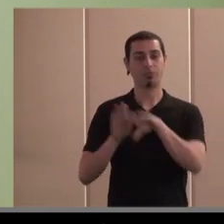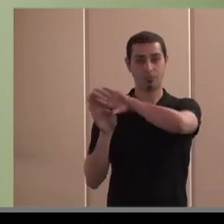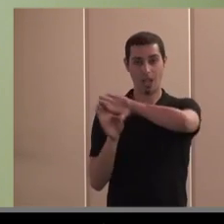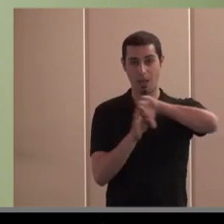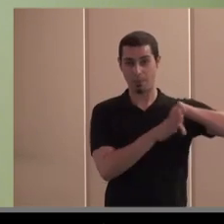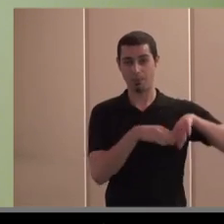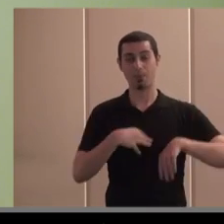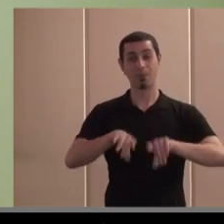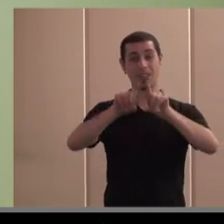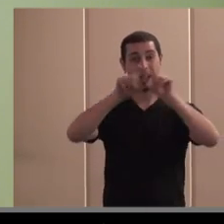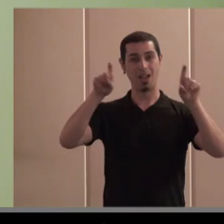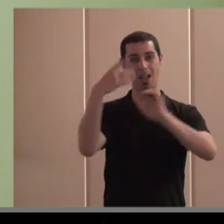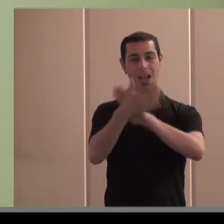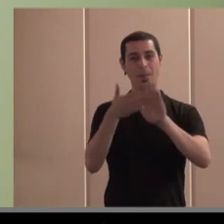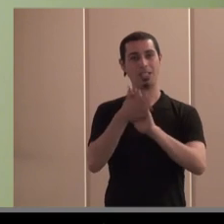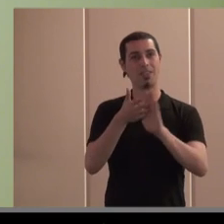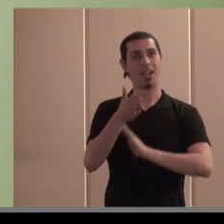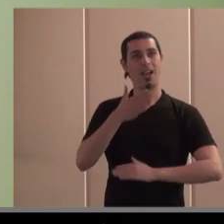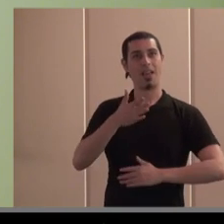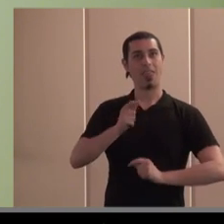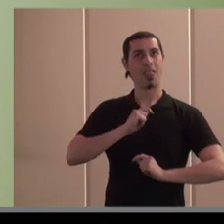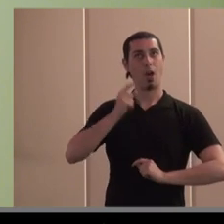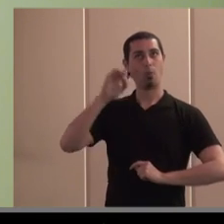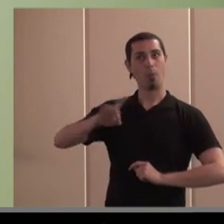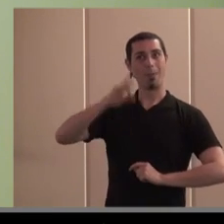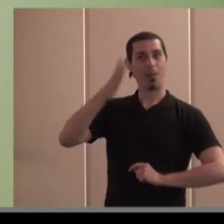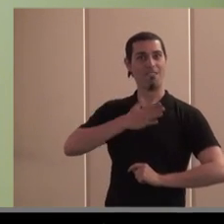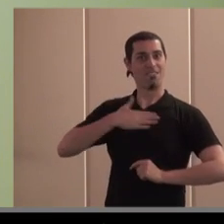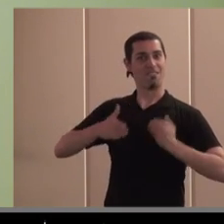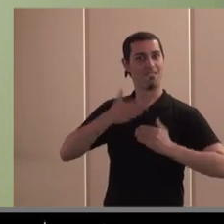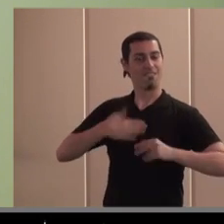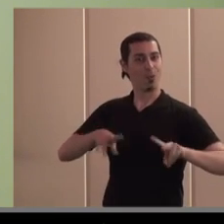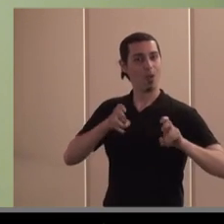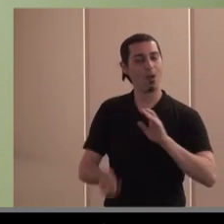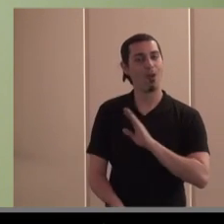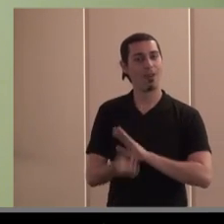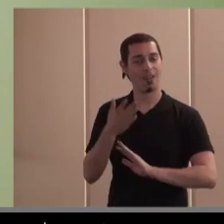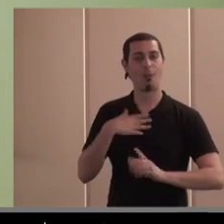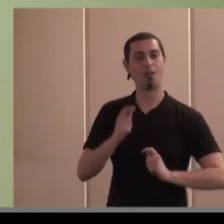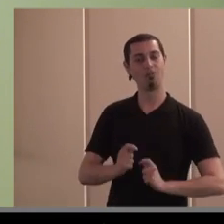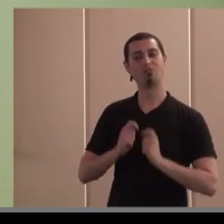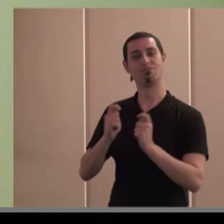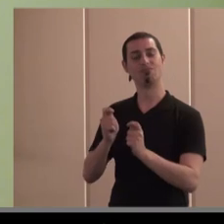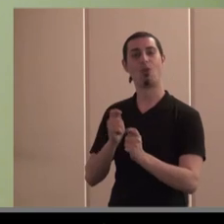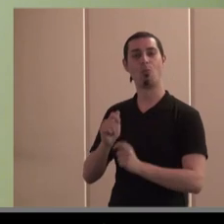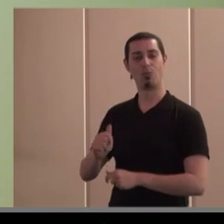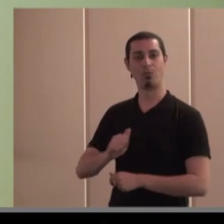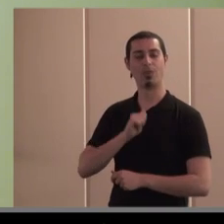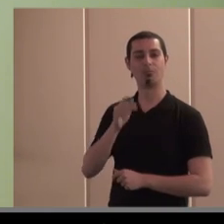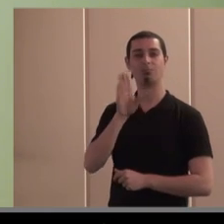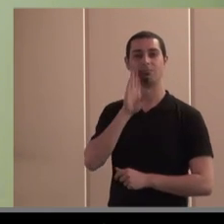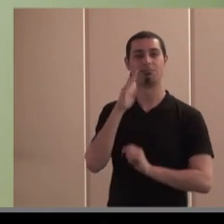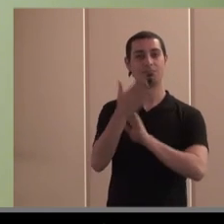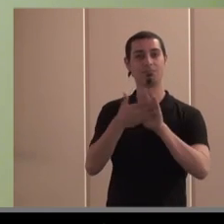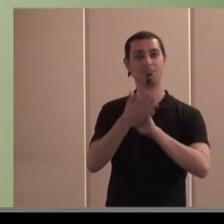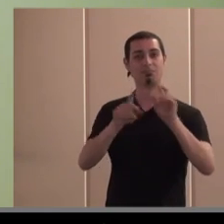hablamos de empresas que potencian el espíritu emprendedor de las personas y por lo tanto las llamamos de hecho